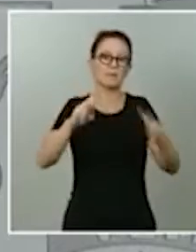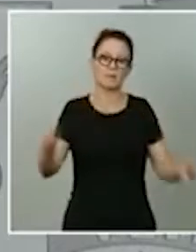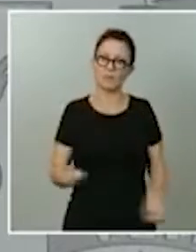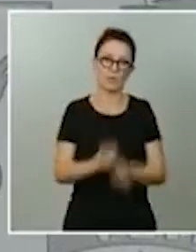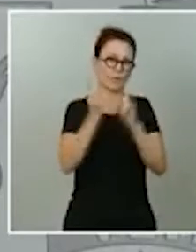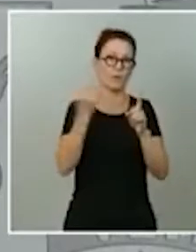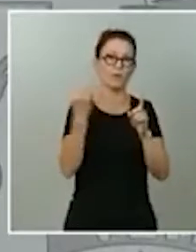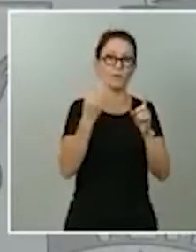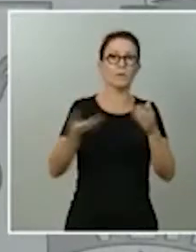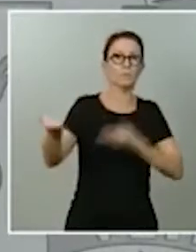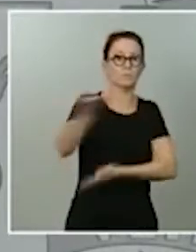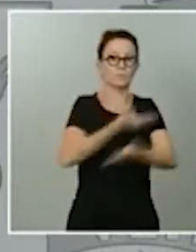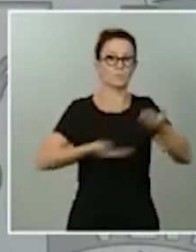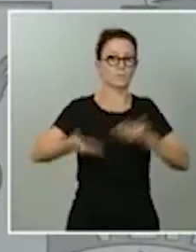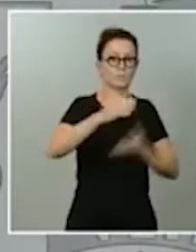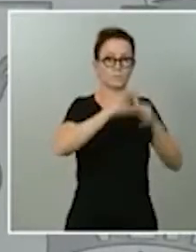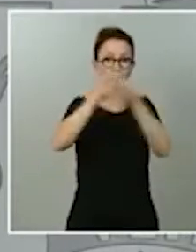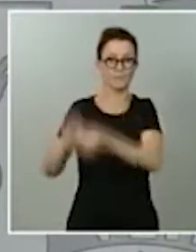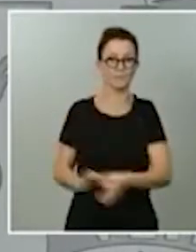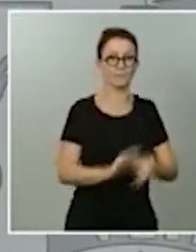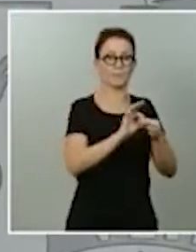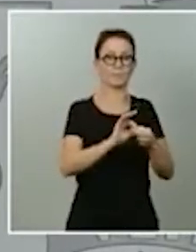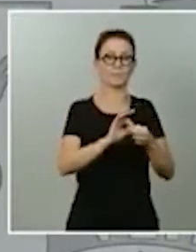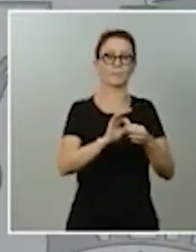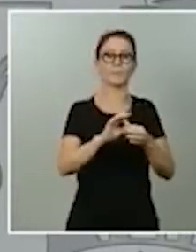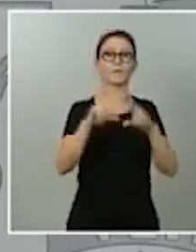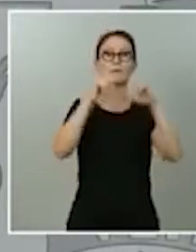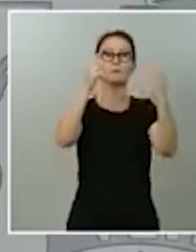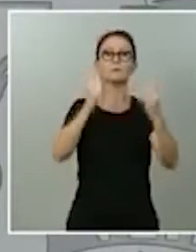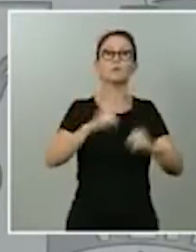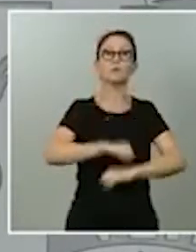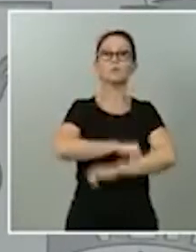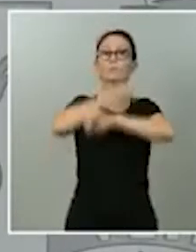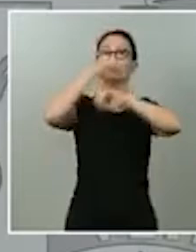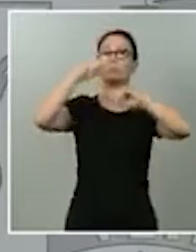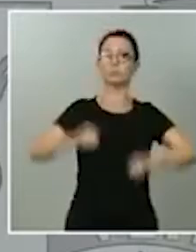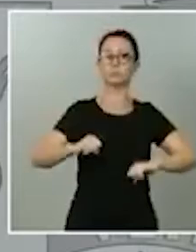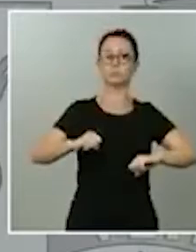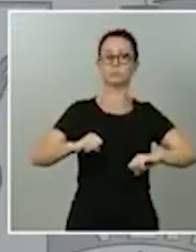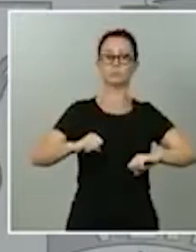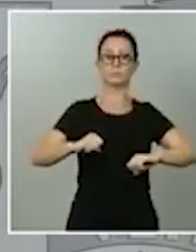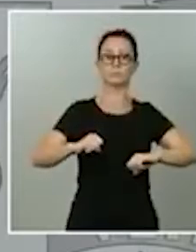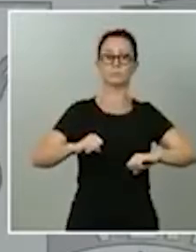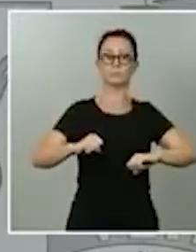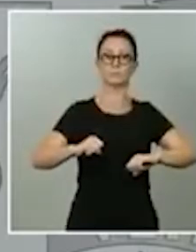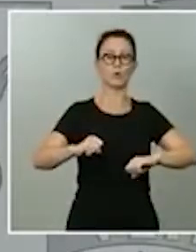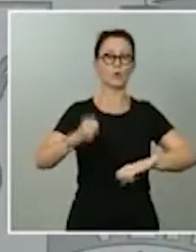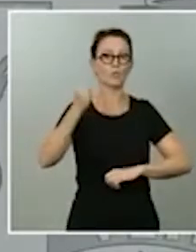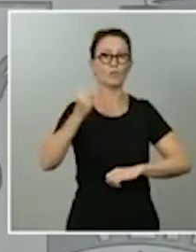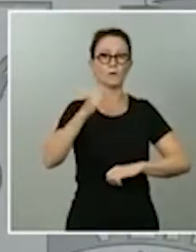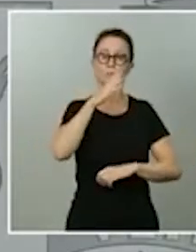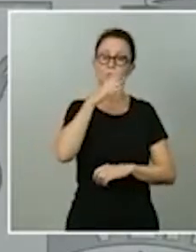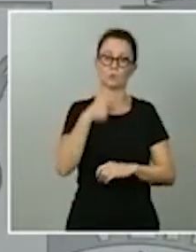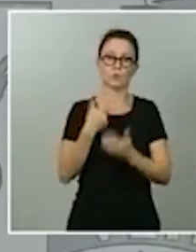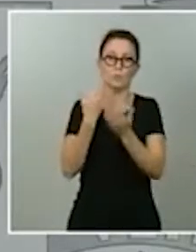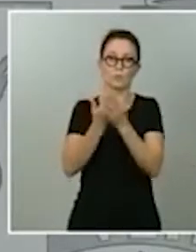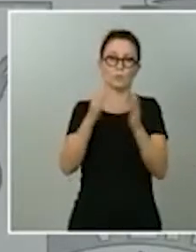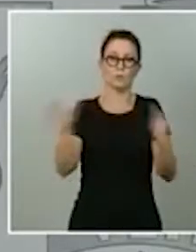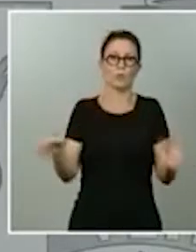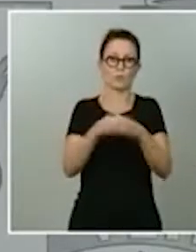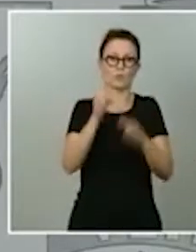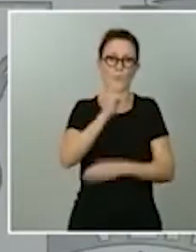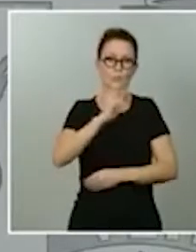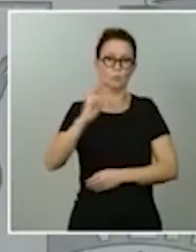instituciones y por eso insto sobre todo al Partido Popular a que acuerde con el Gobierno de España la renovación